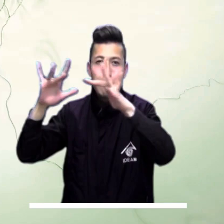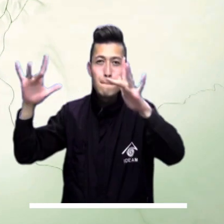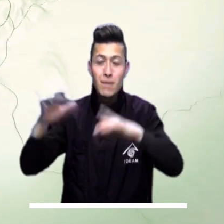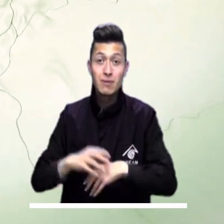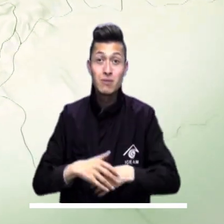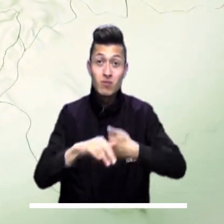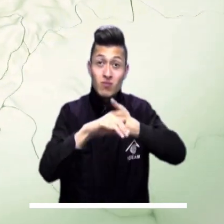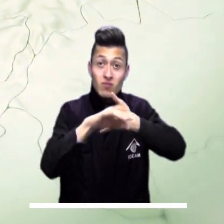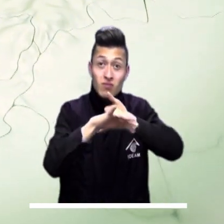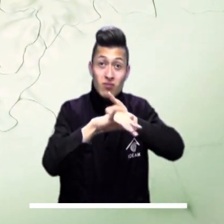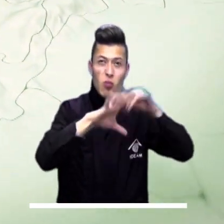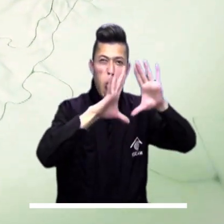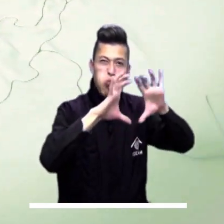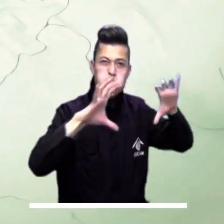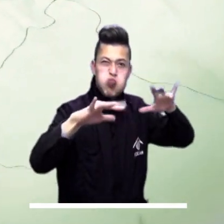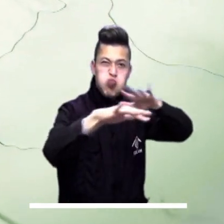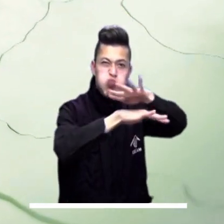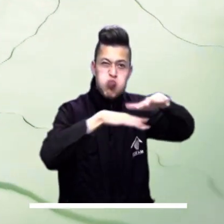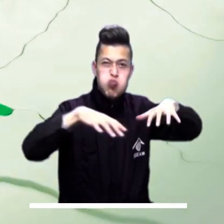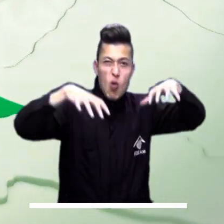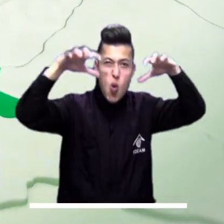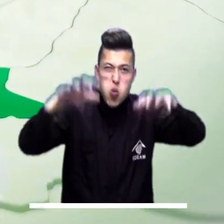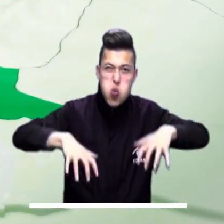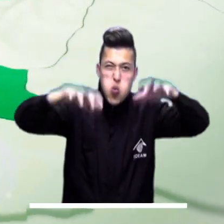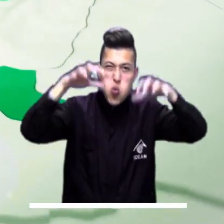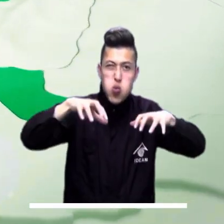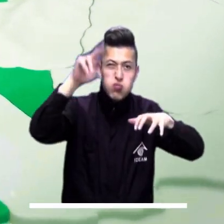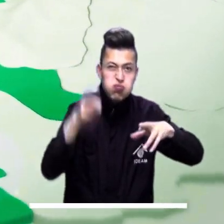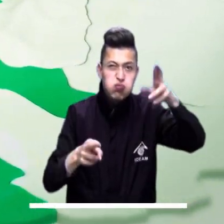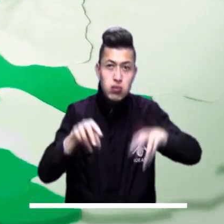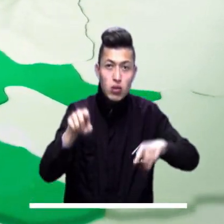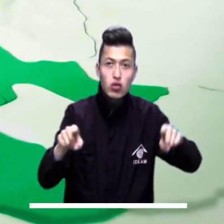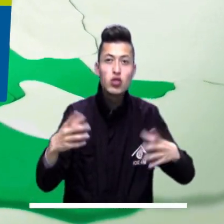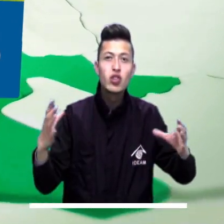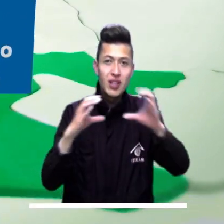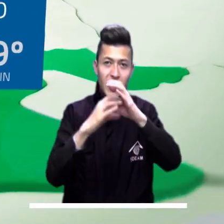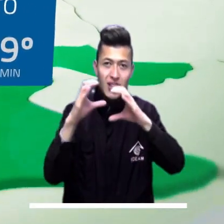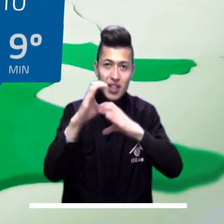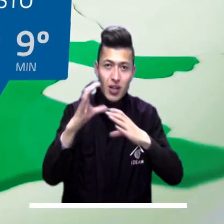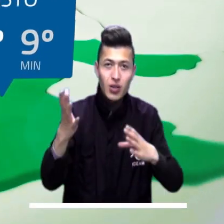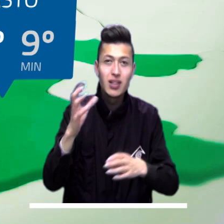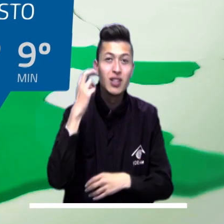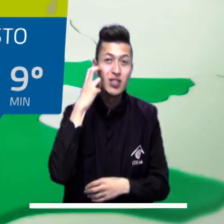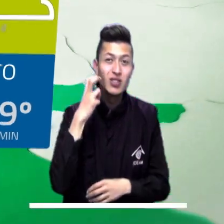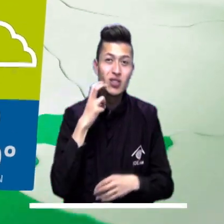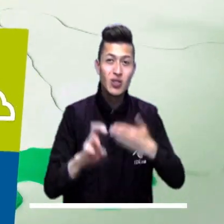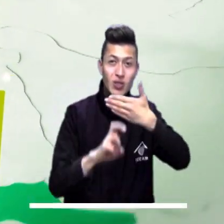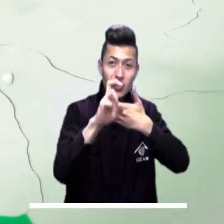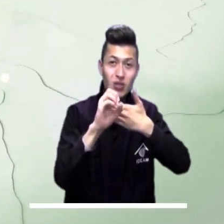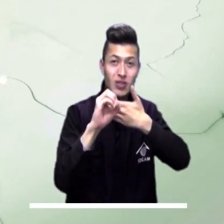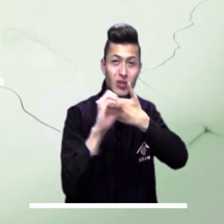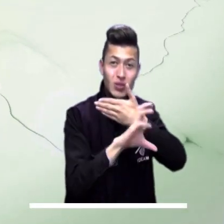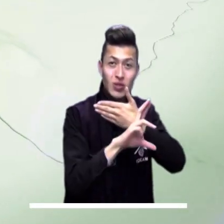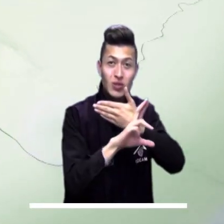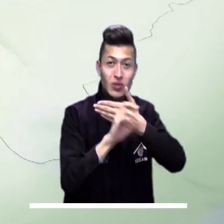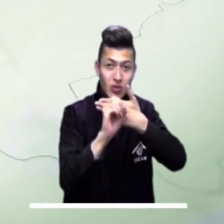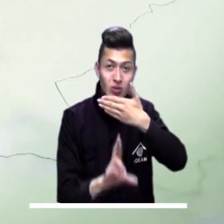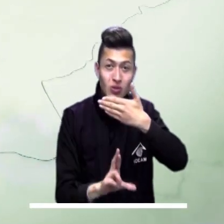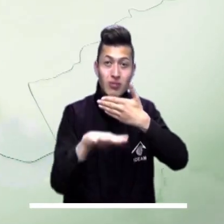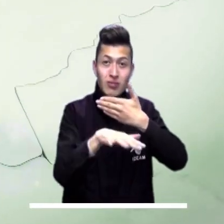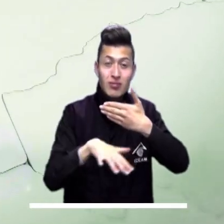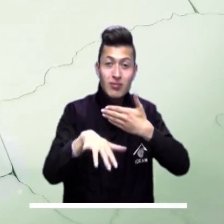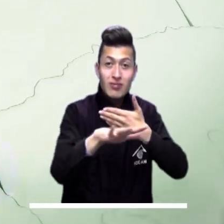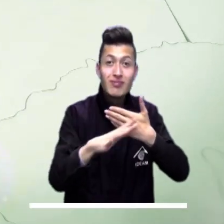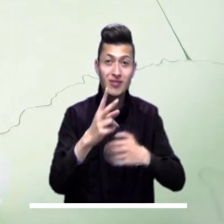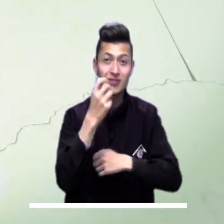advierten densas nubes y lluvias que incluso podrían traer tormentas eléctricas a zonas del Cauca, norte y sur de Chocó, Valle del Cauca y Nariño.